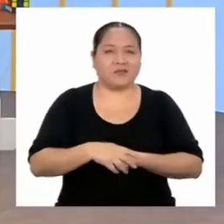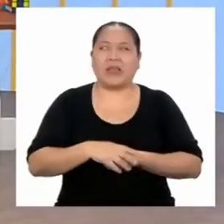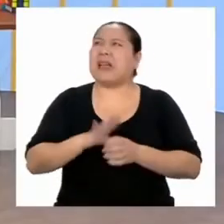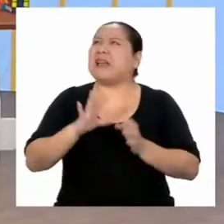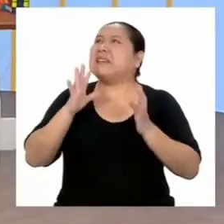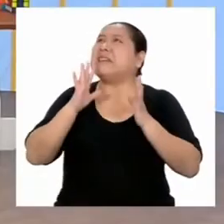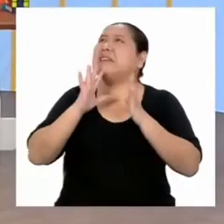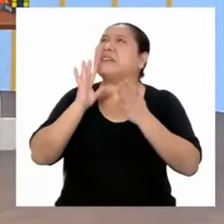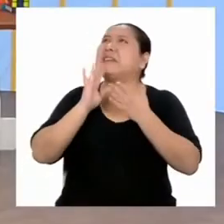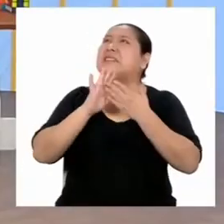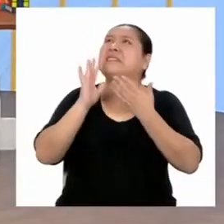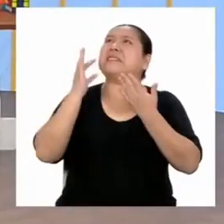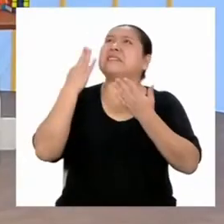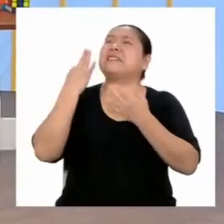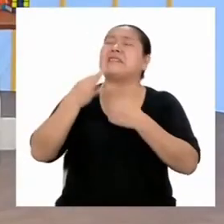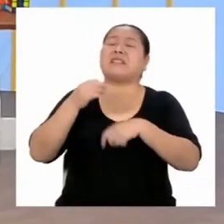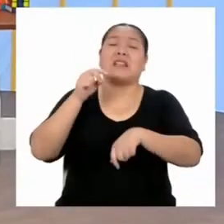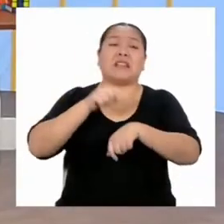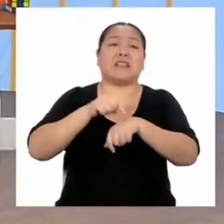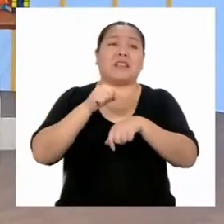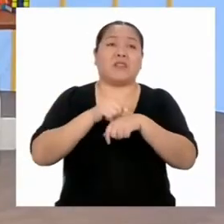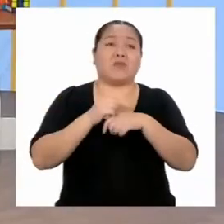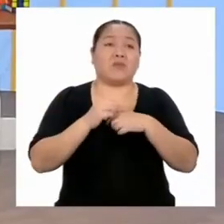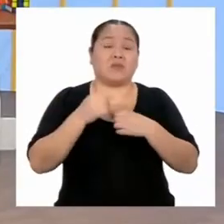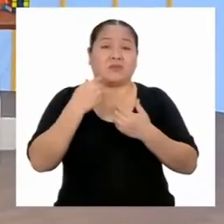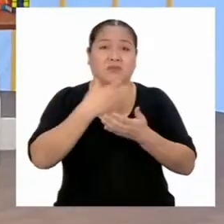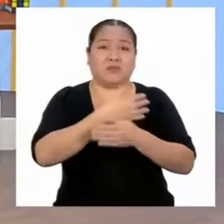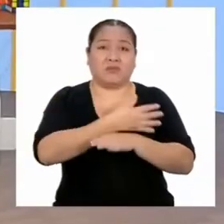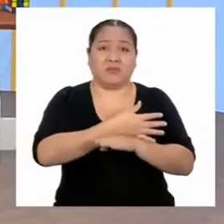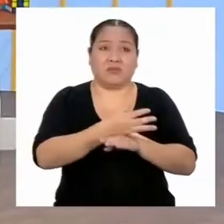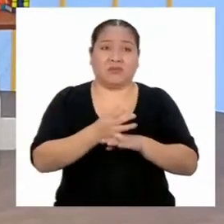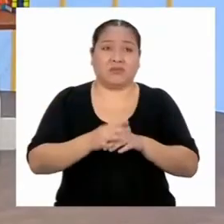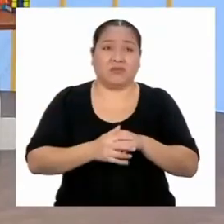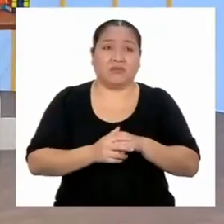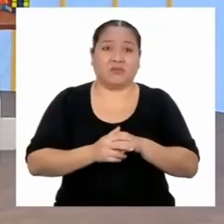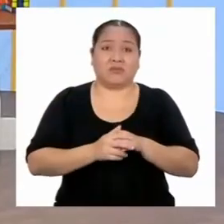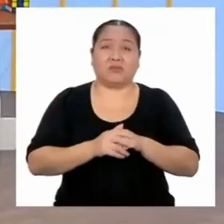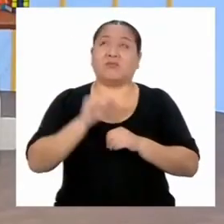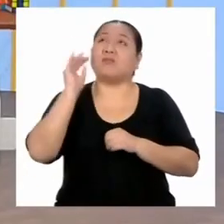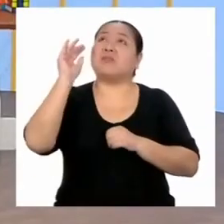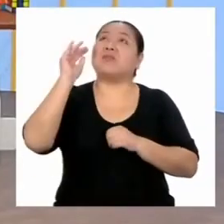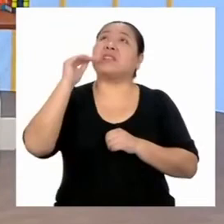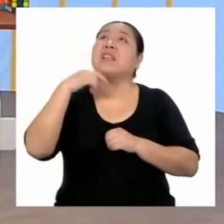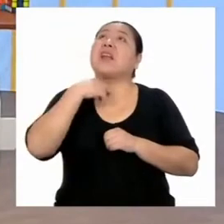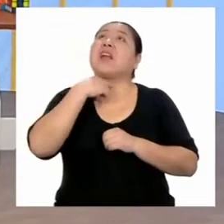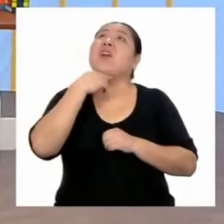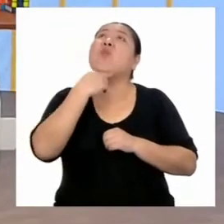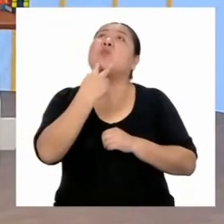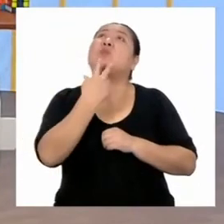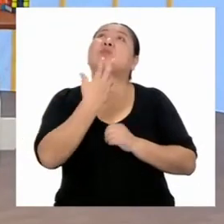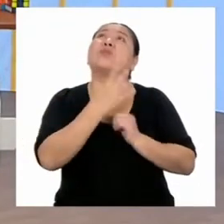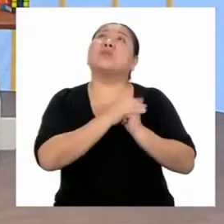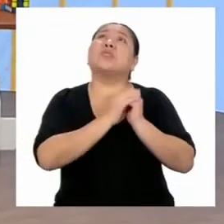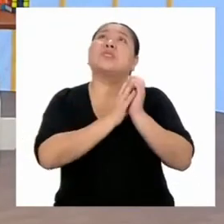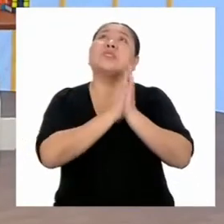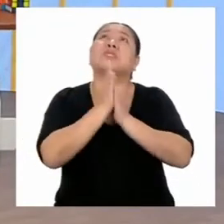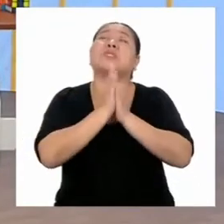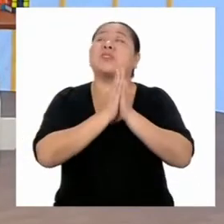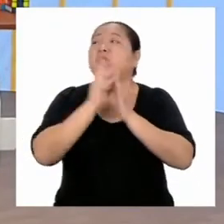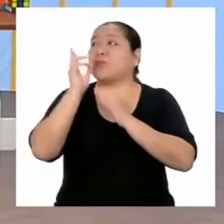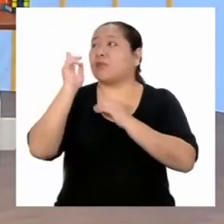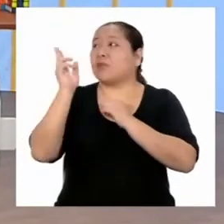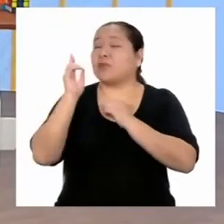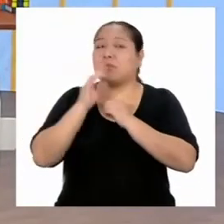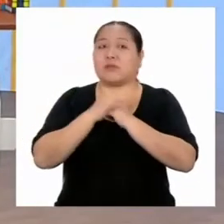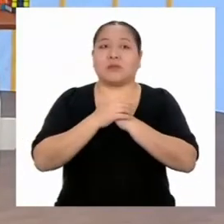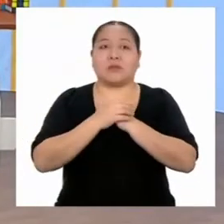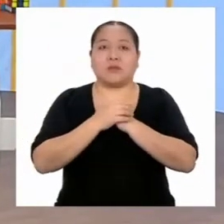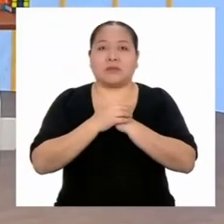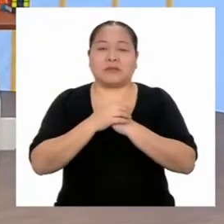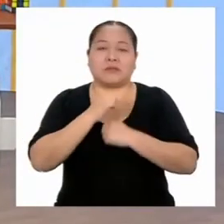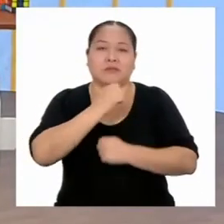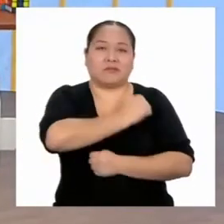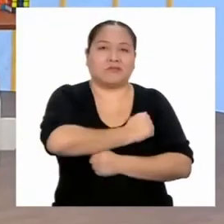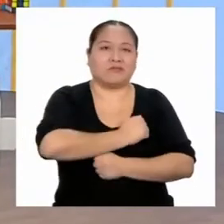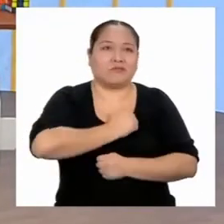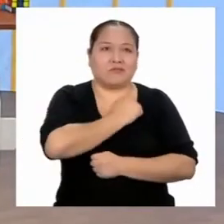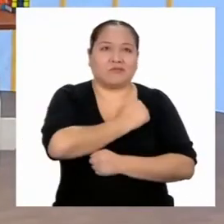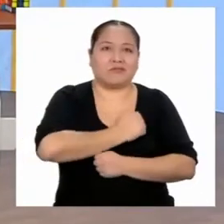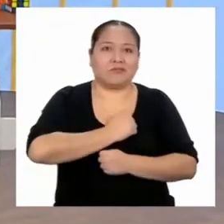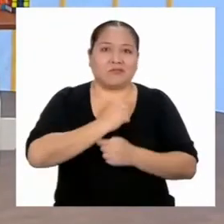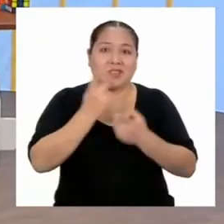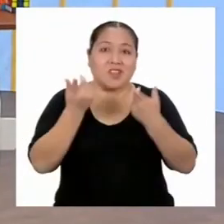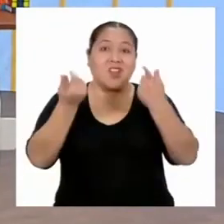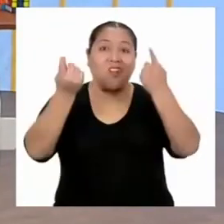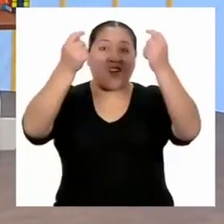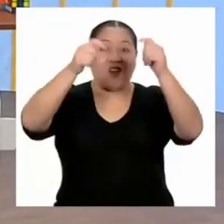¡Verdad, el tiempo! Se me pasó la hora. Señor de la voz misteriosa, profesor, lamento informarles que